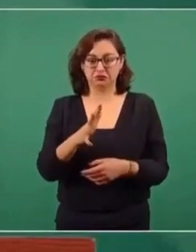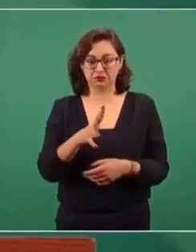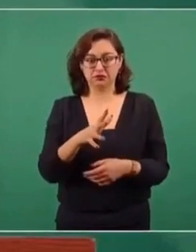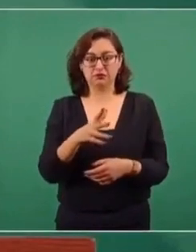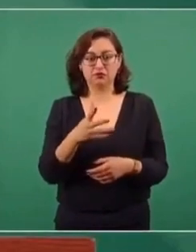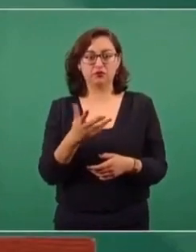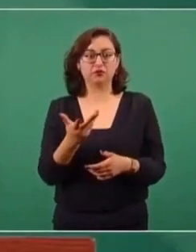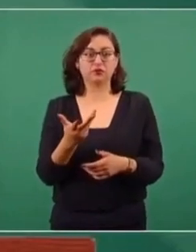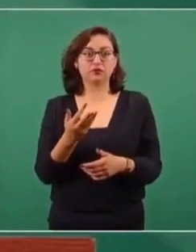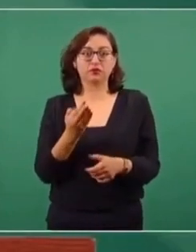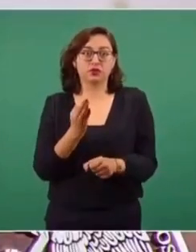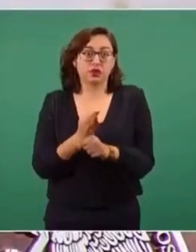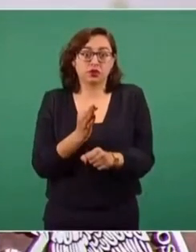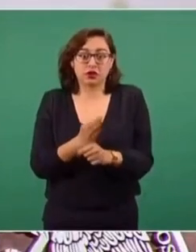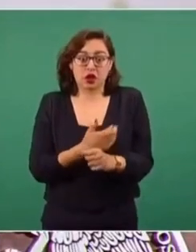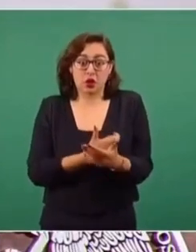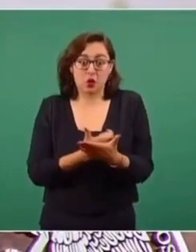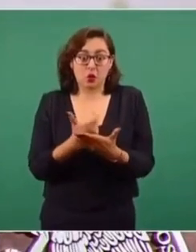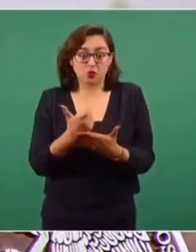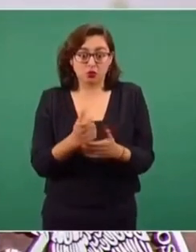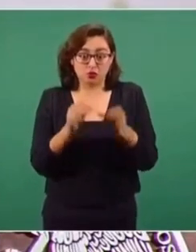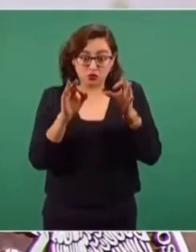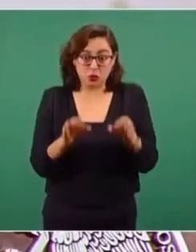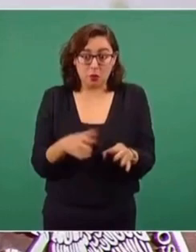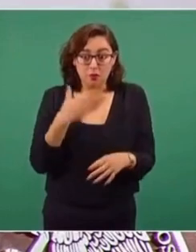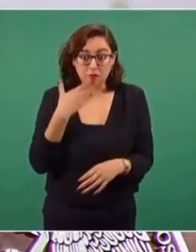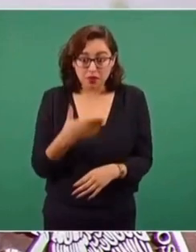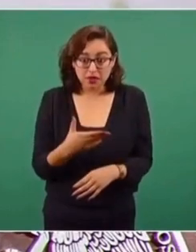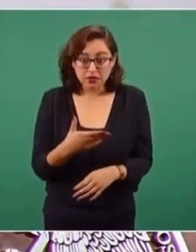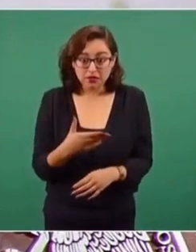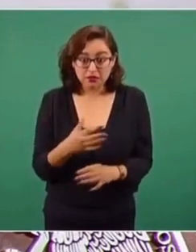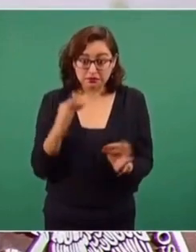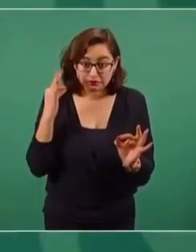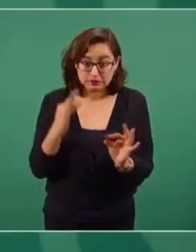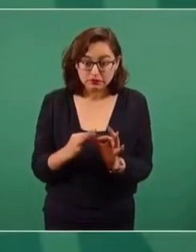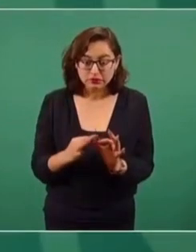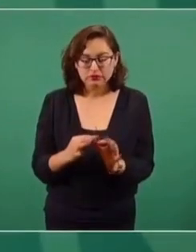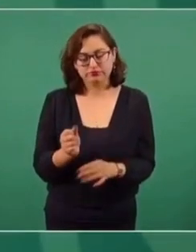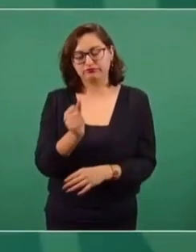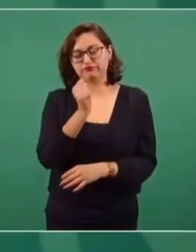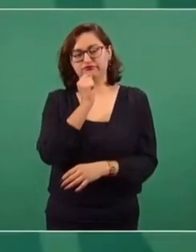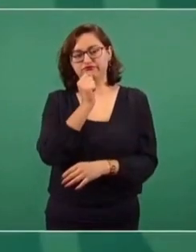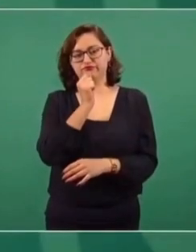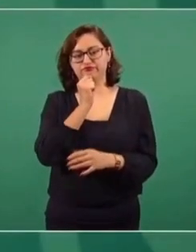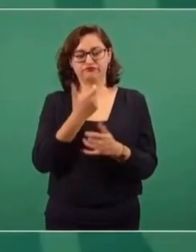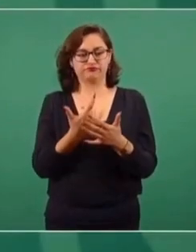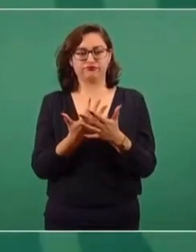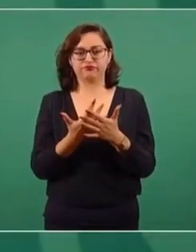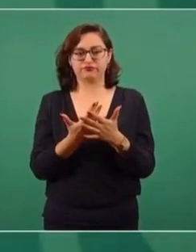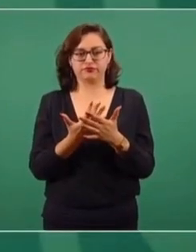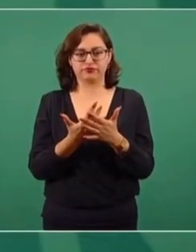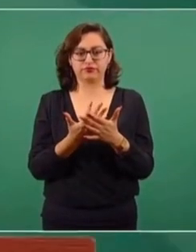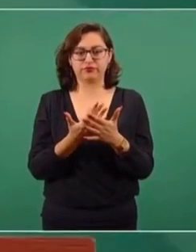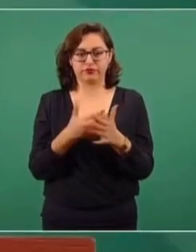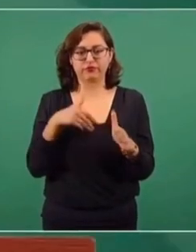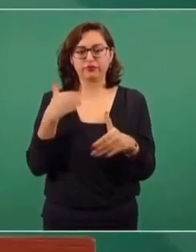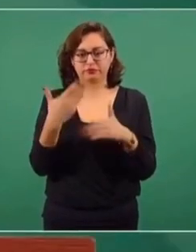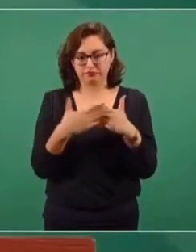el costo preciso se fijará ya en el momento que se pueda